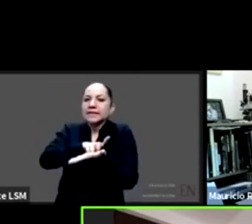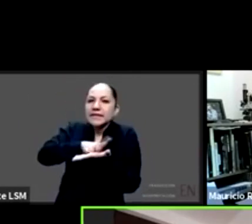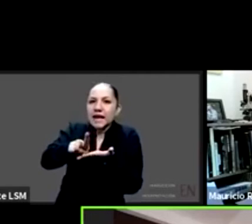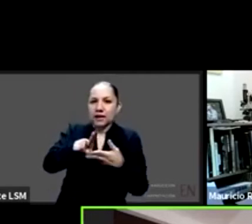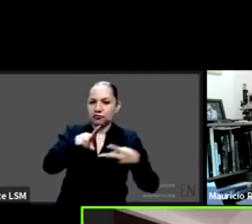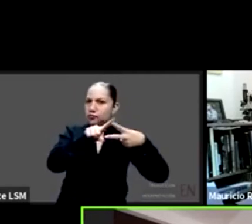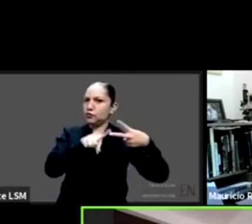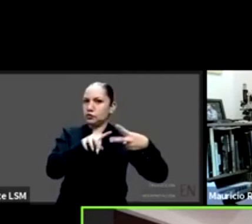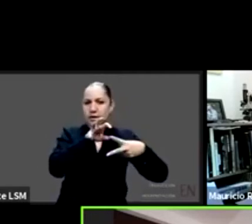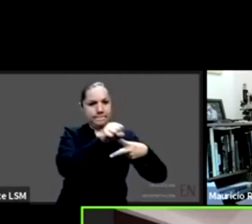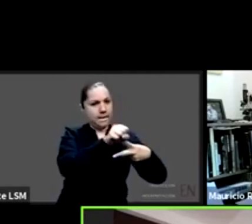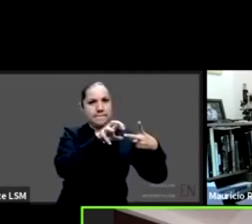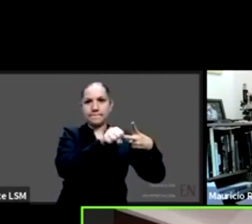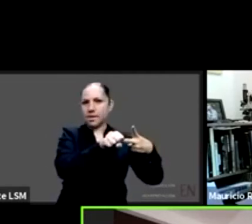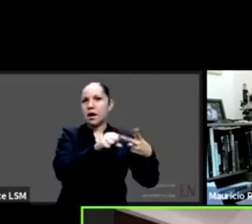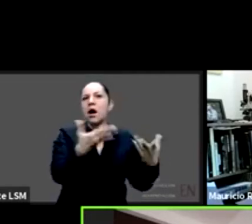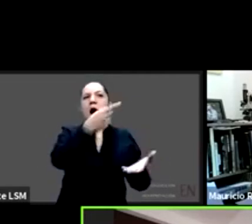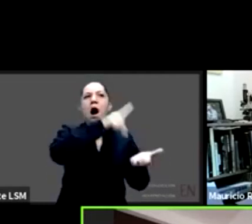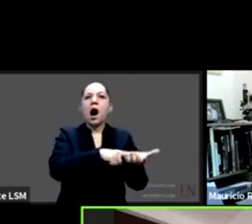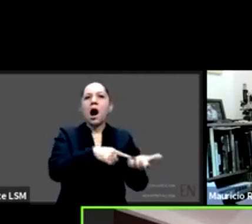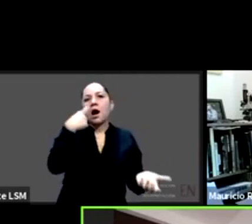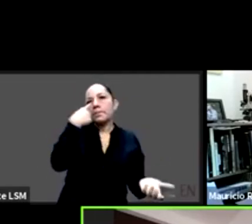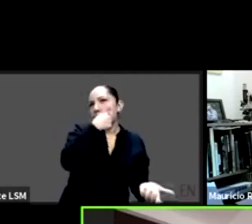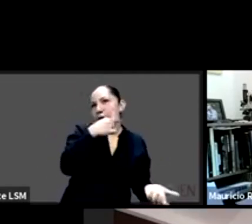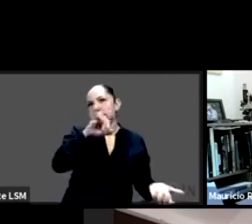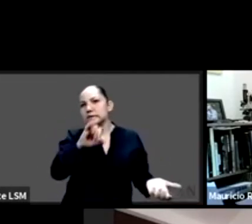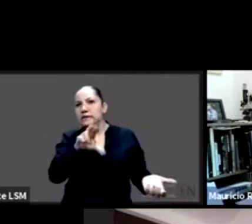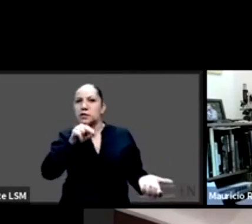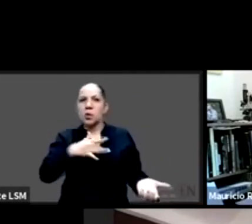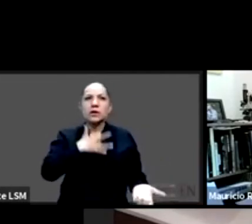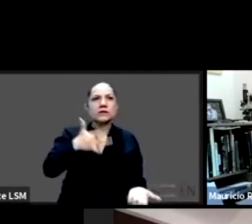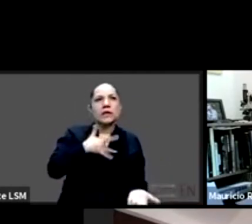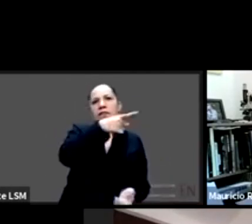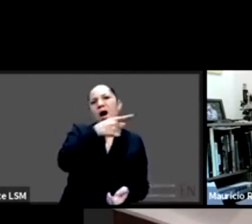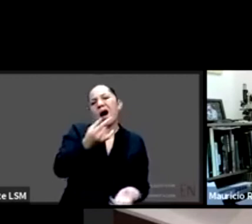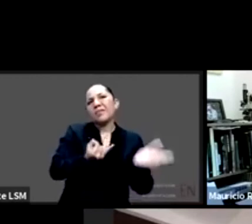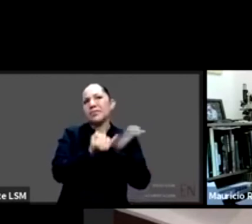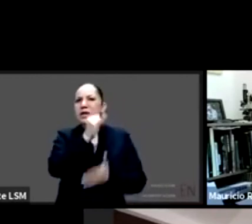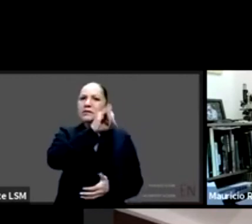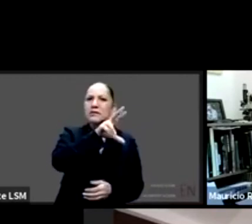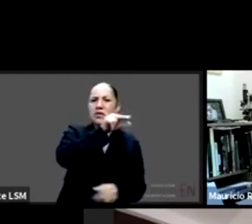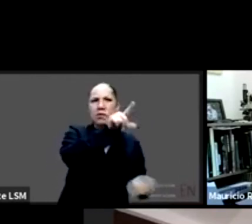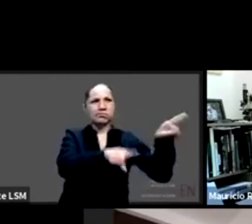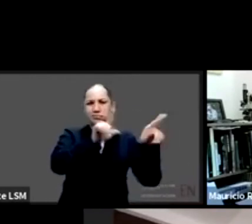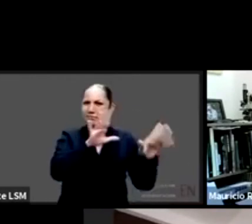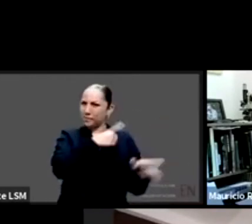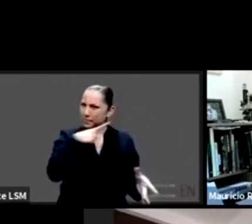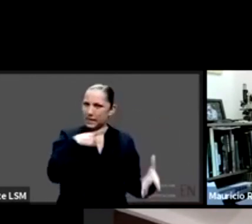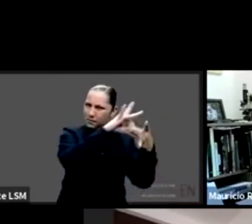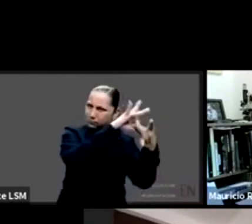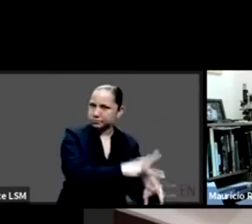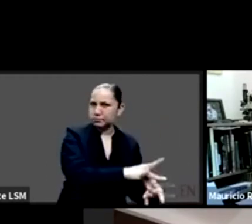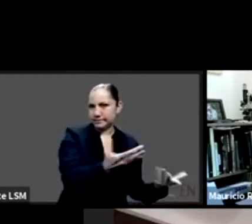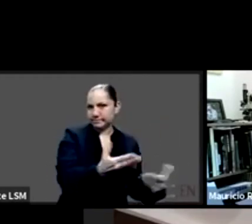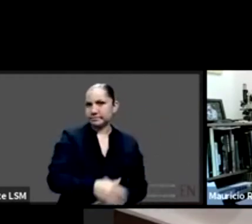sujetas o sujetos de buenas voluntades y sin duda y Ricardo ¿cuáles son las consecuencias que tiene la